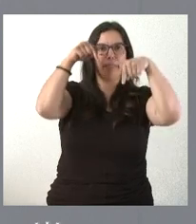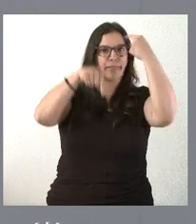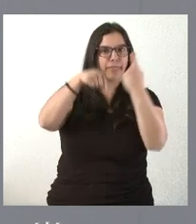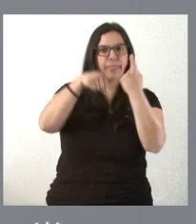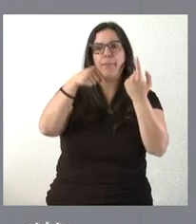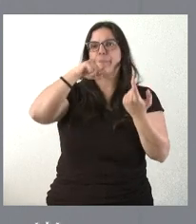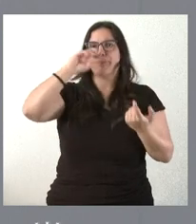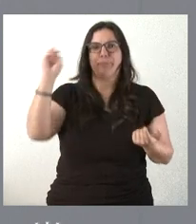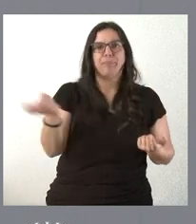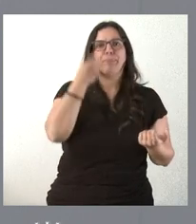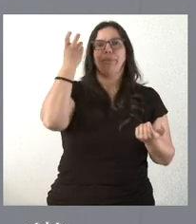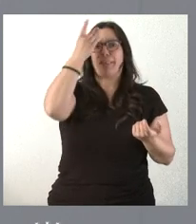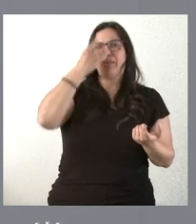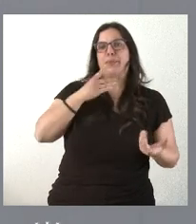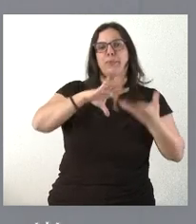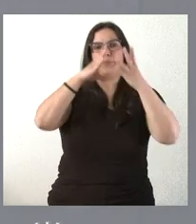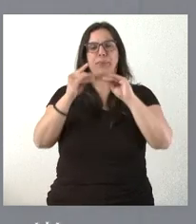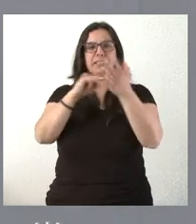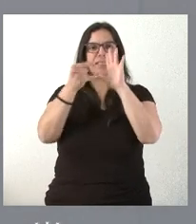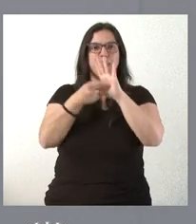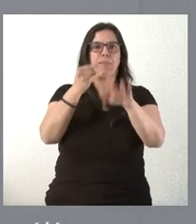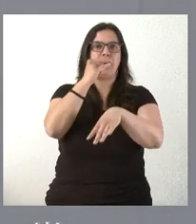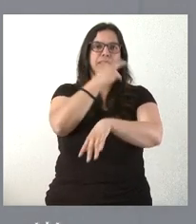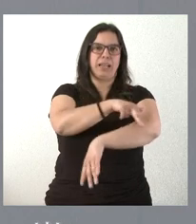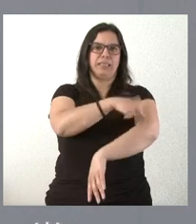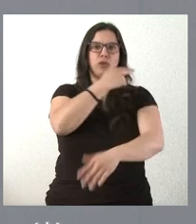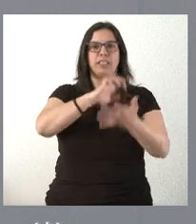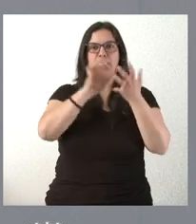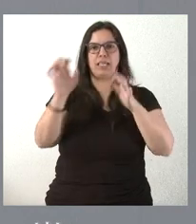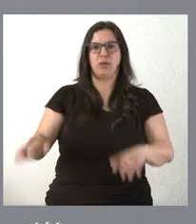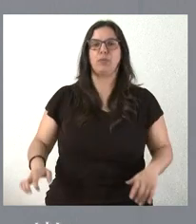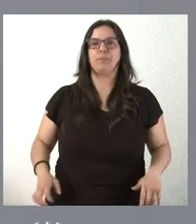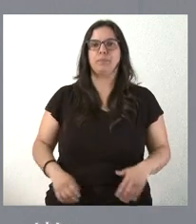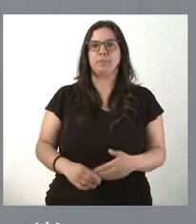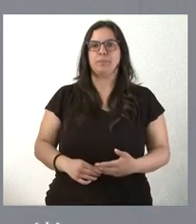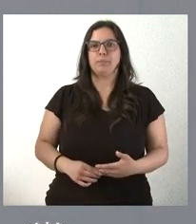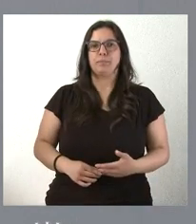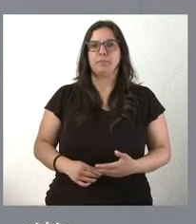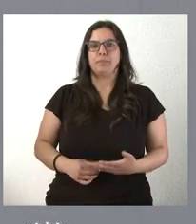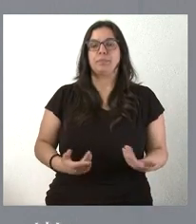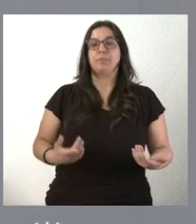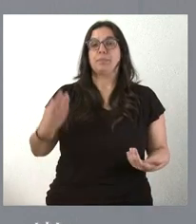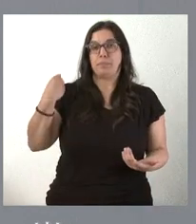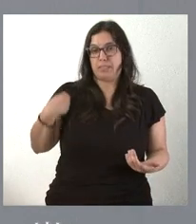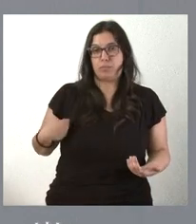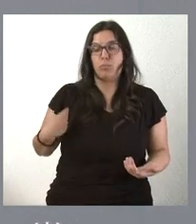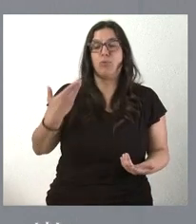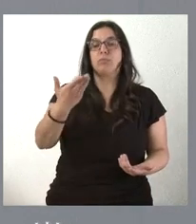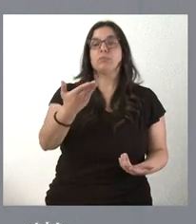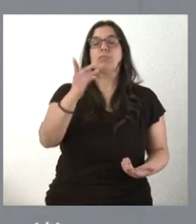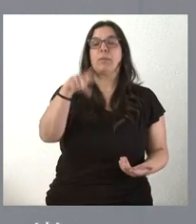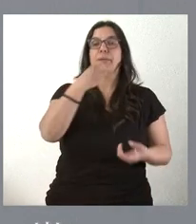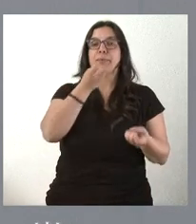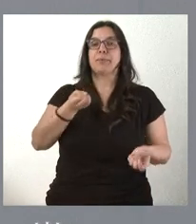de digitalización en el ámbito del sistema sanitario de Castilla y León. De la misma manera, les